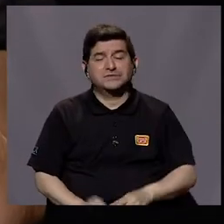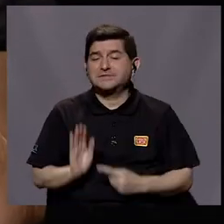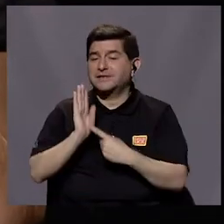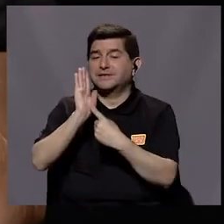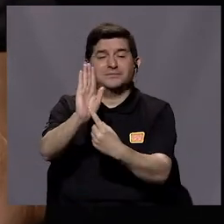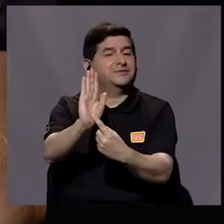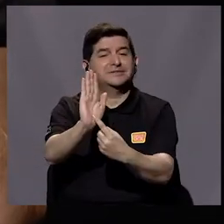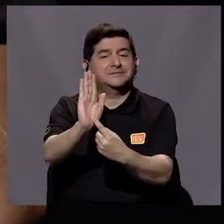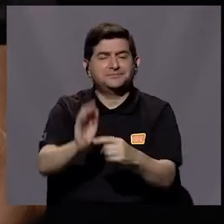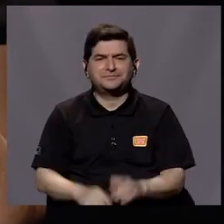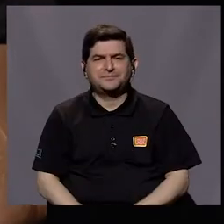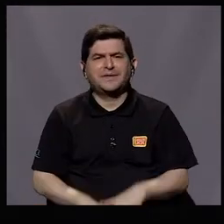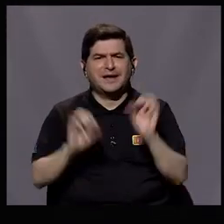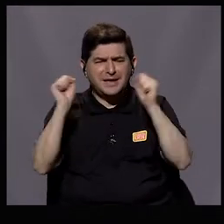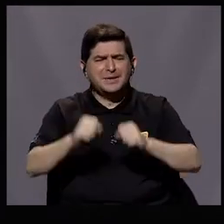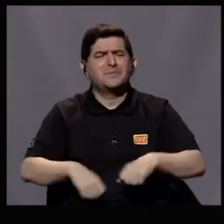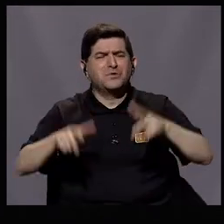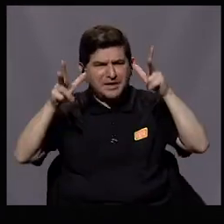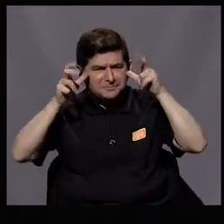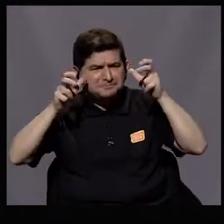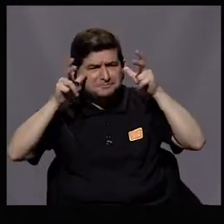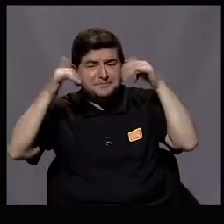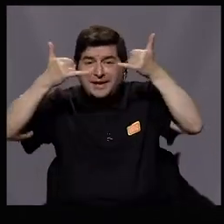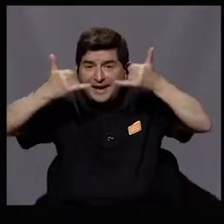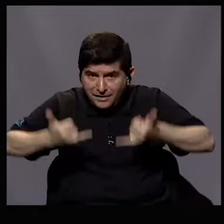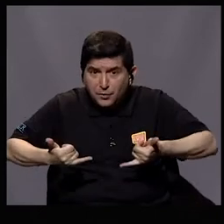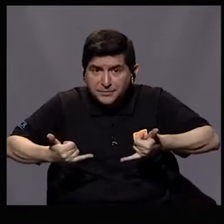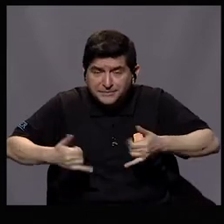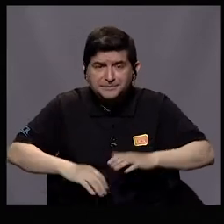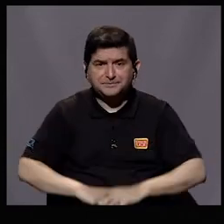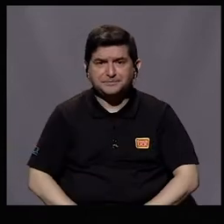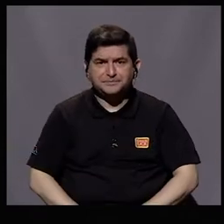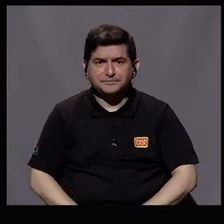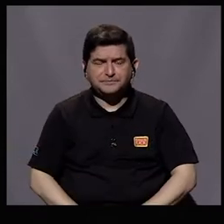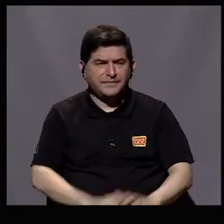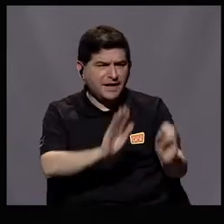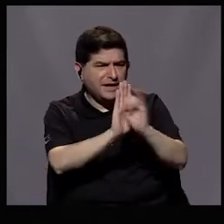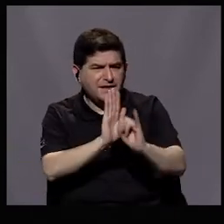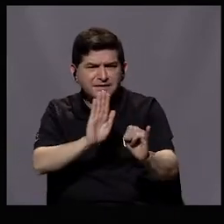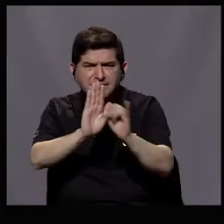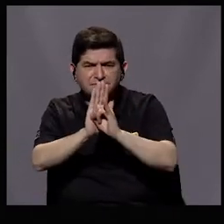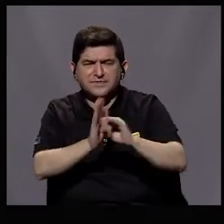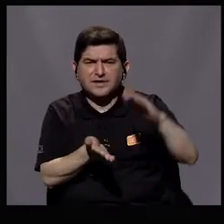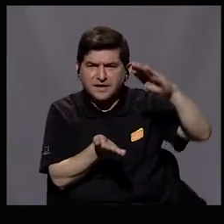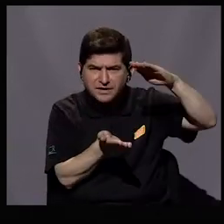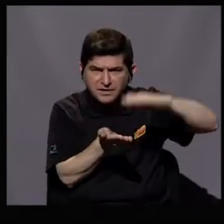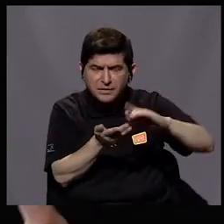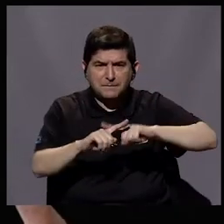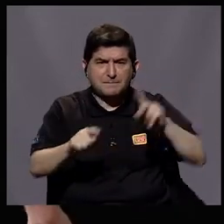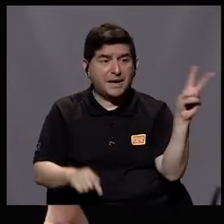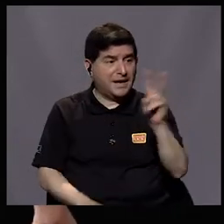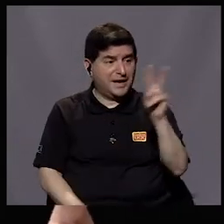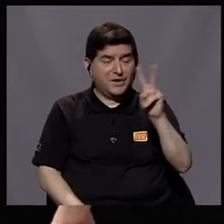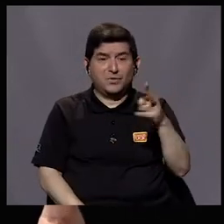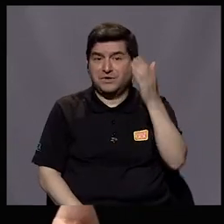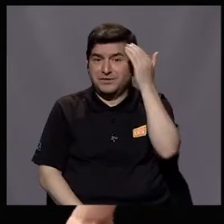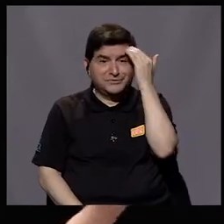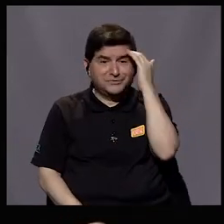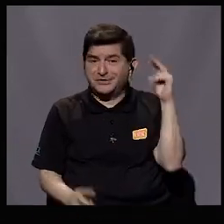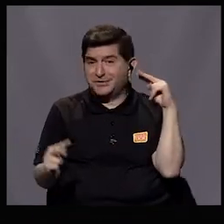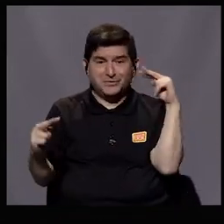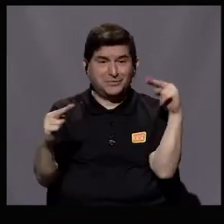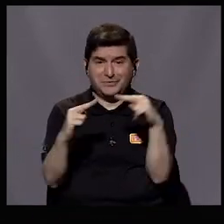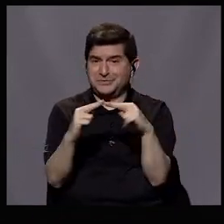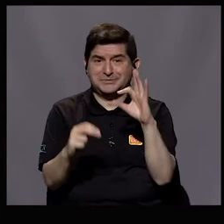es visible, ¿verdad? No, y se puede percibir, porque en este momento, aunque podemos identificar una baja, es un virus que todavía no